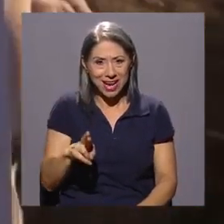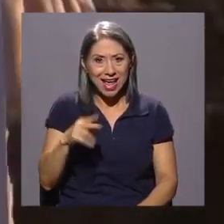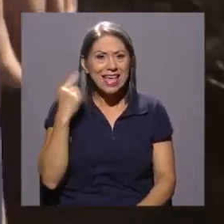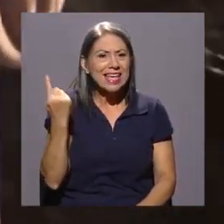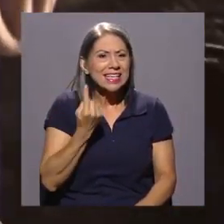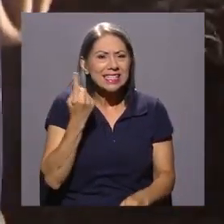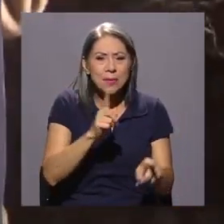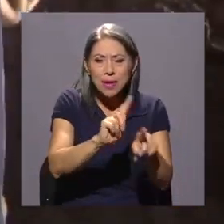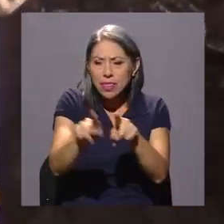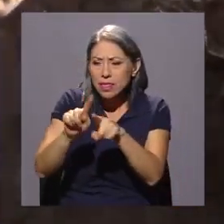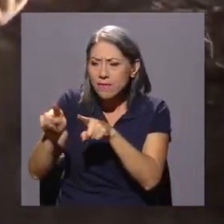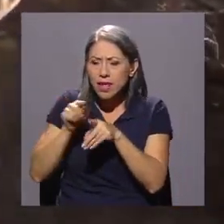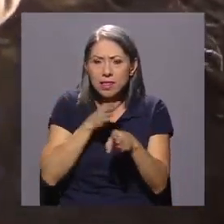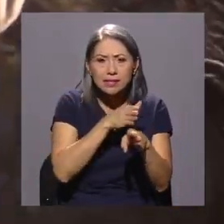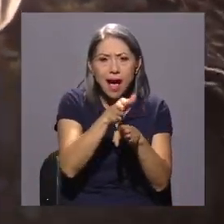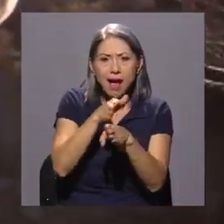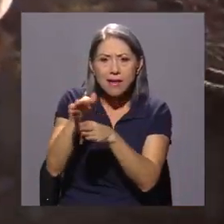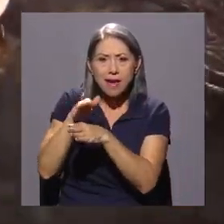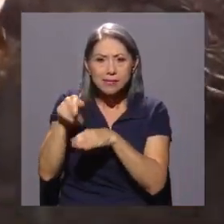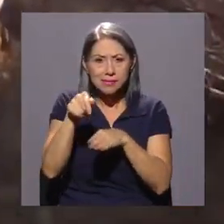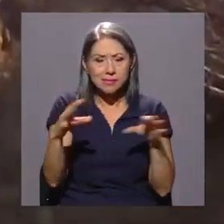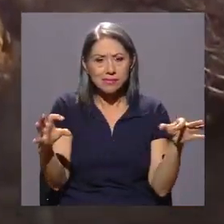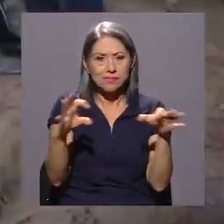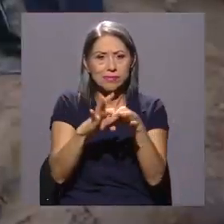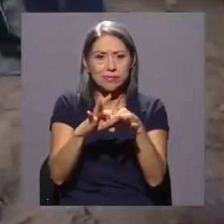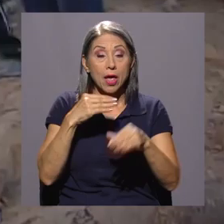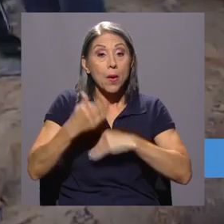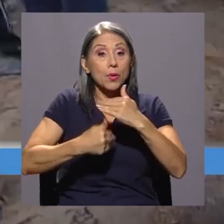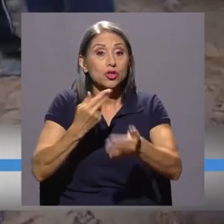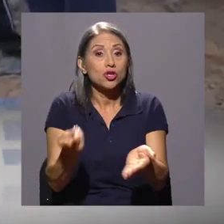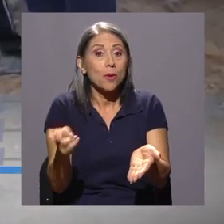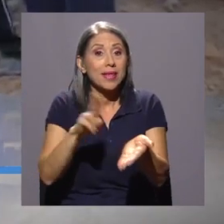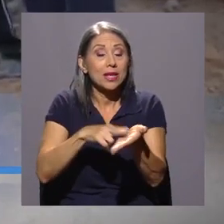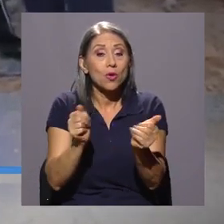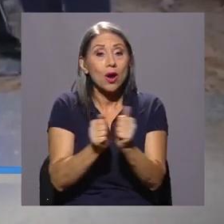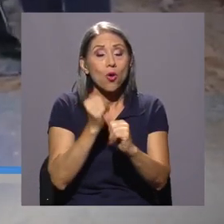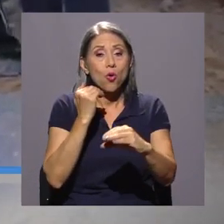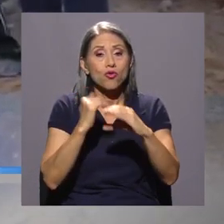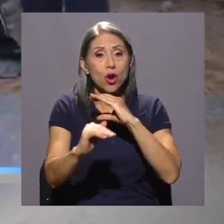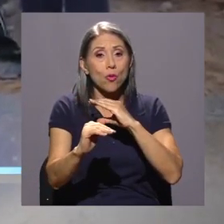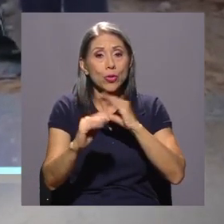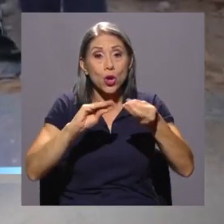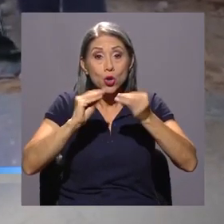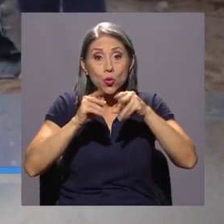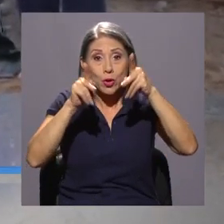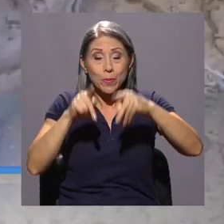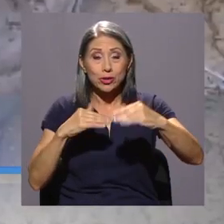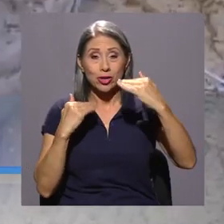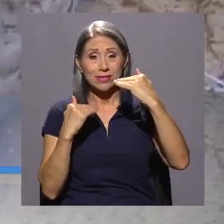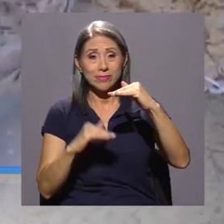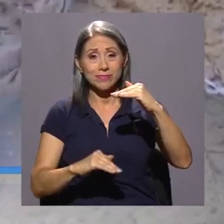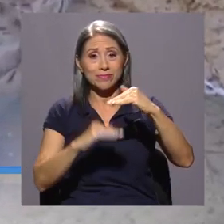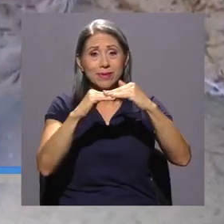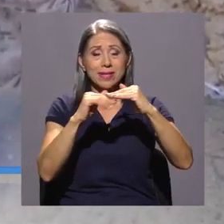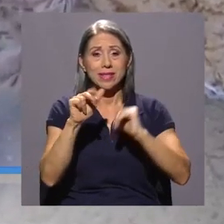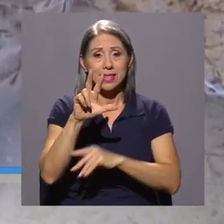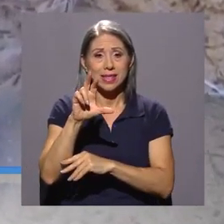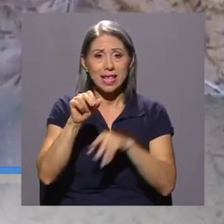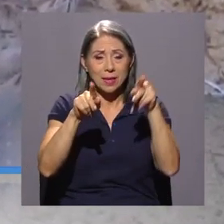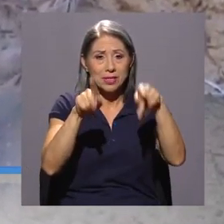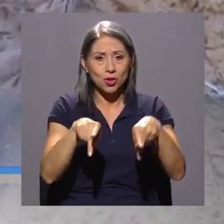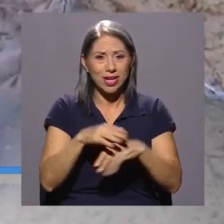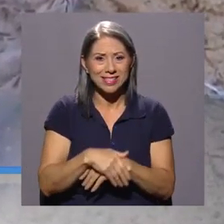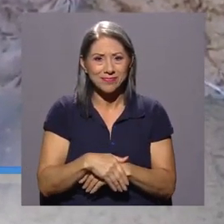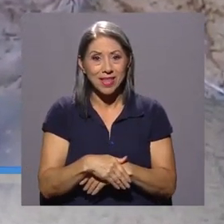jurisprudencia, entonces nos vamos mucho a los casos reales para que vean las herramientas que se utilizaron específicamente en atención a los